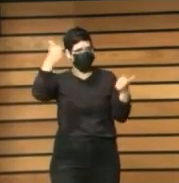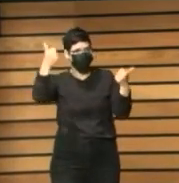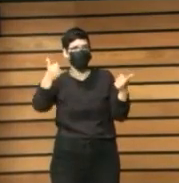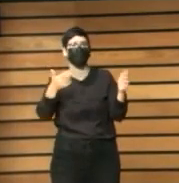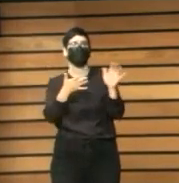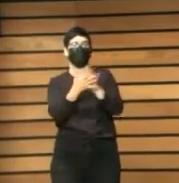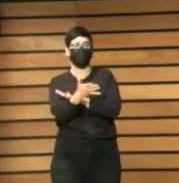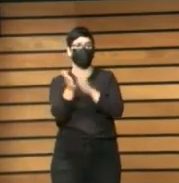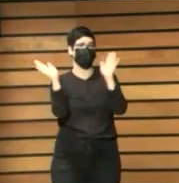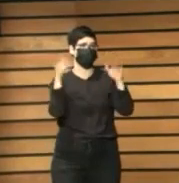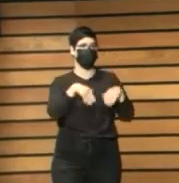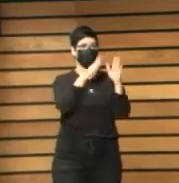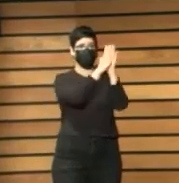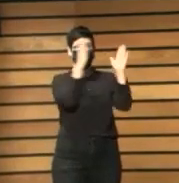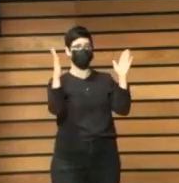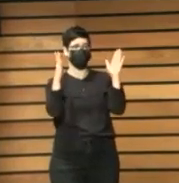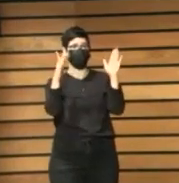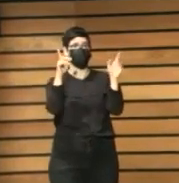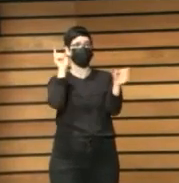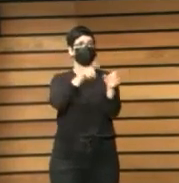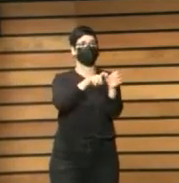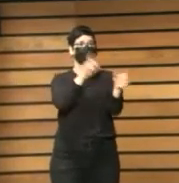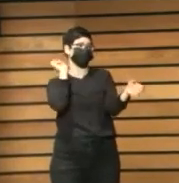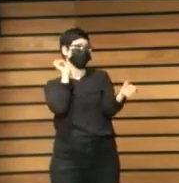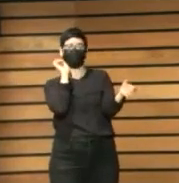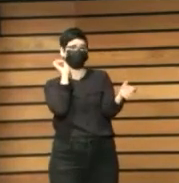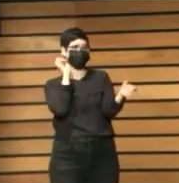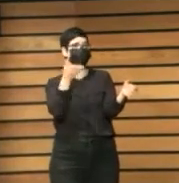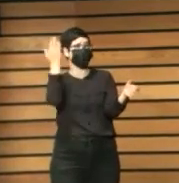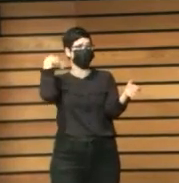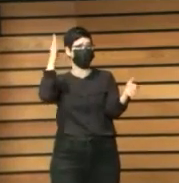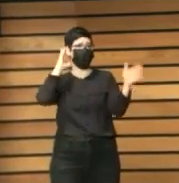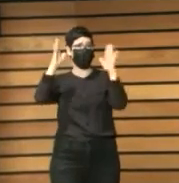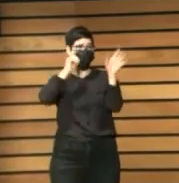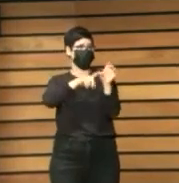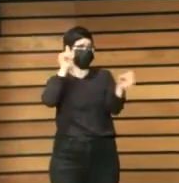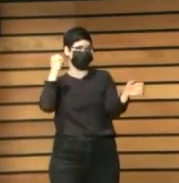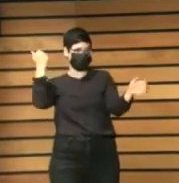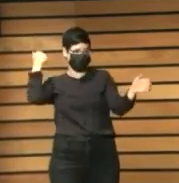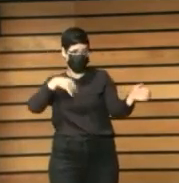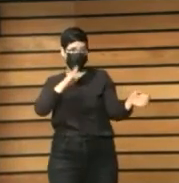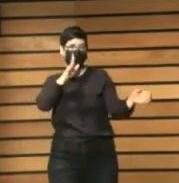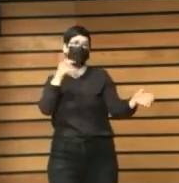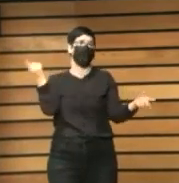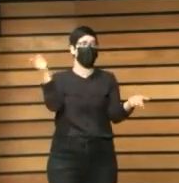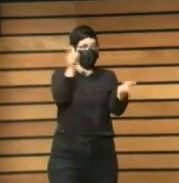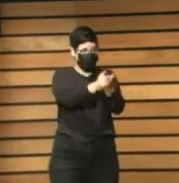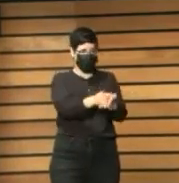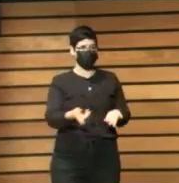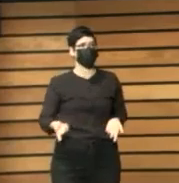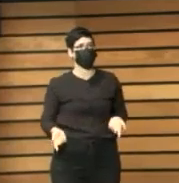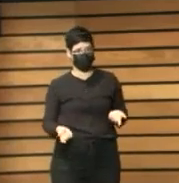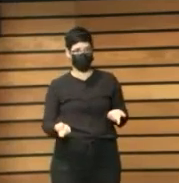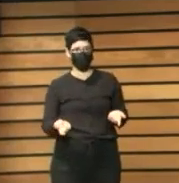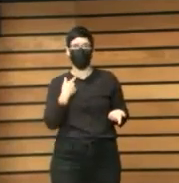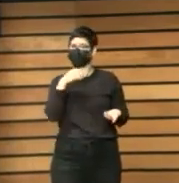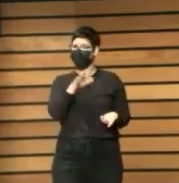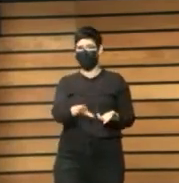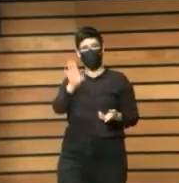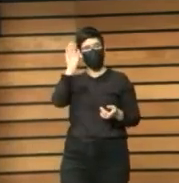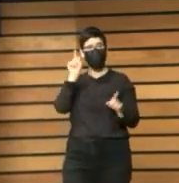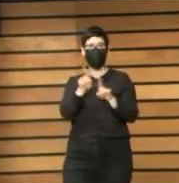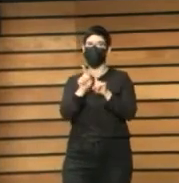bibliotecas nos hemos quedado fuera nos quedamos fuera entonces nos hemos quedado fuera en el plan nacional entiendo lo que dices de la